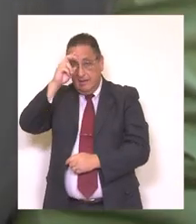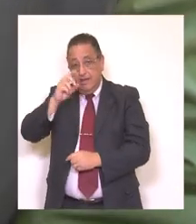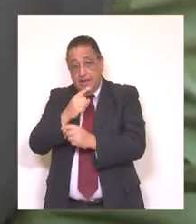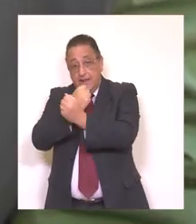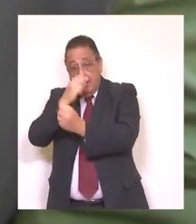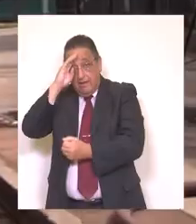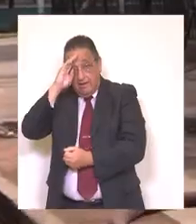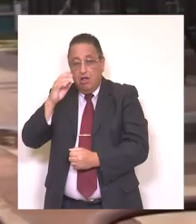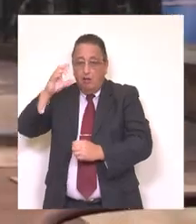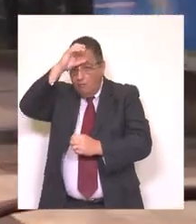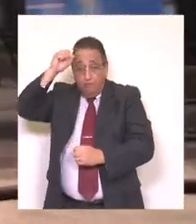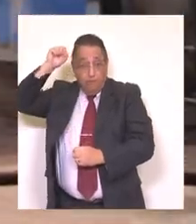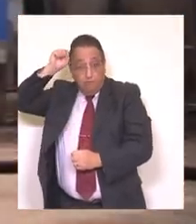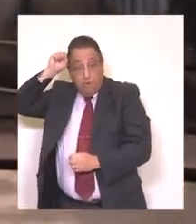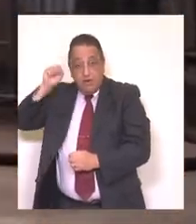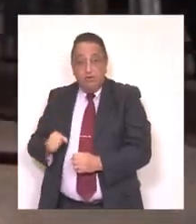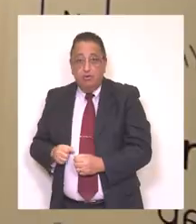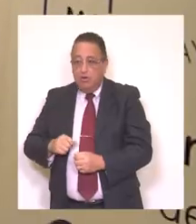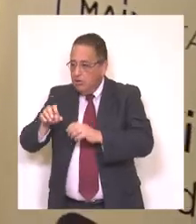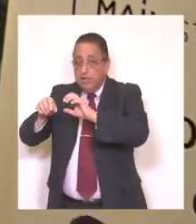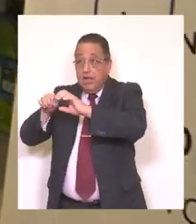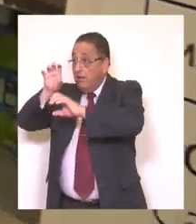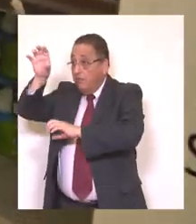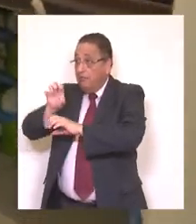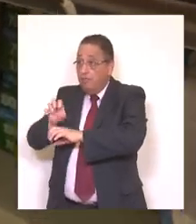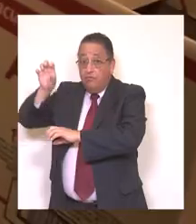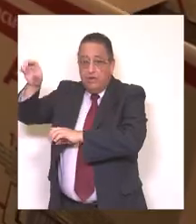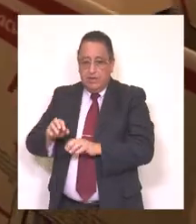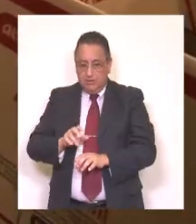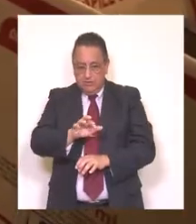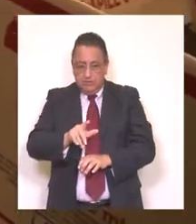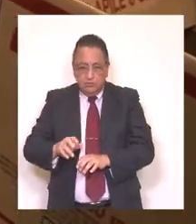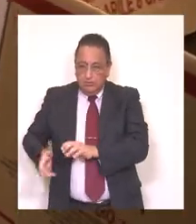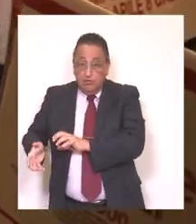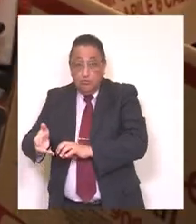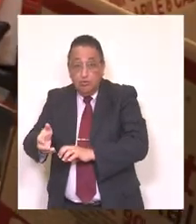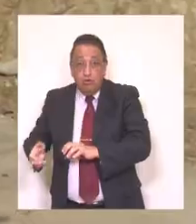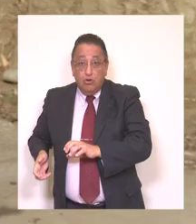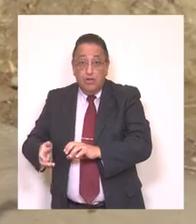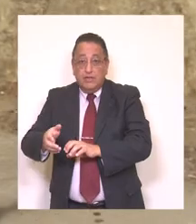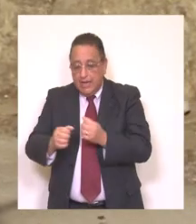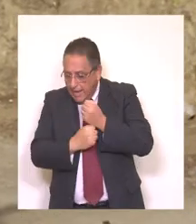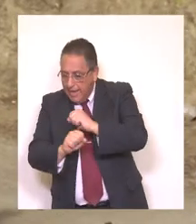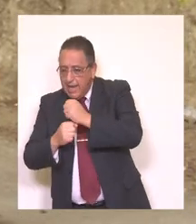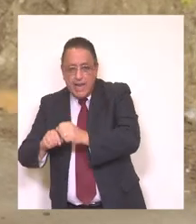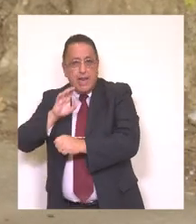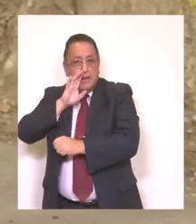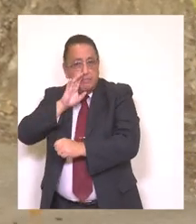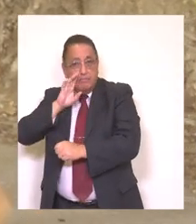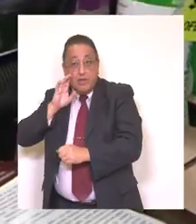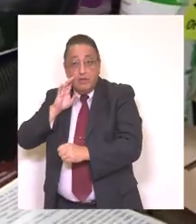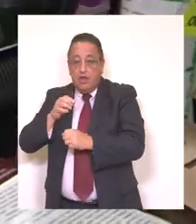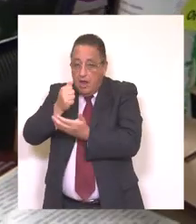Carabineros. Bomberos. Reponedores. Cajeros. Servicios de limpieza.